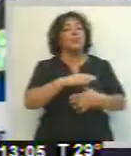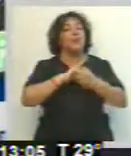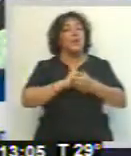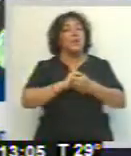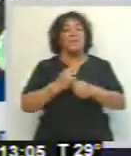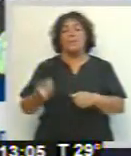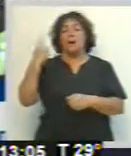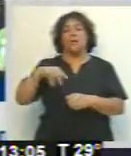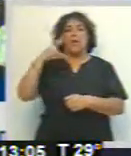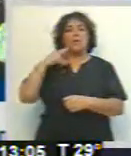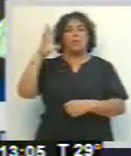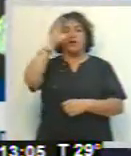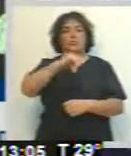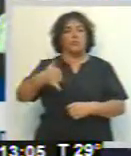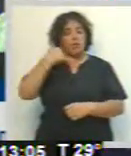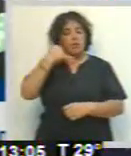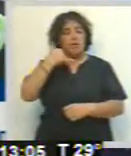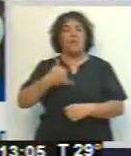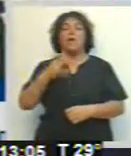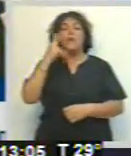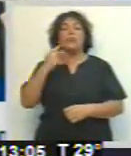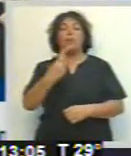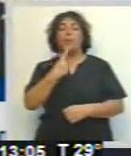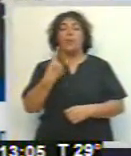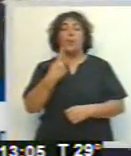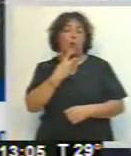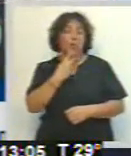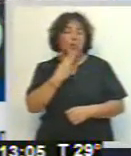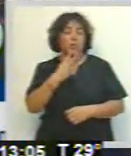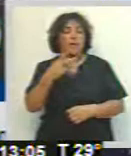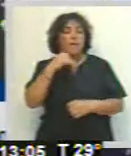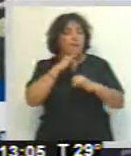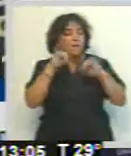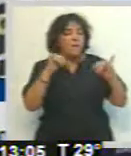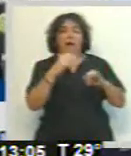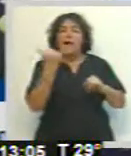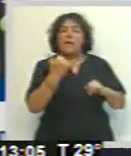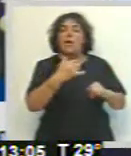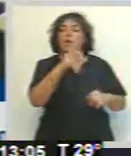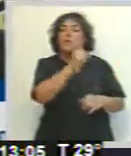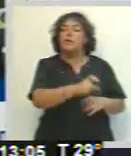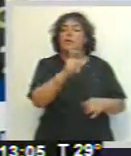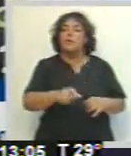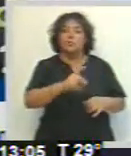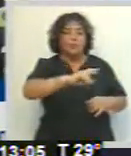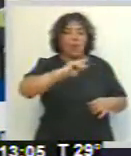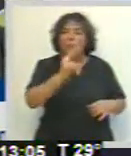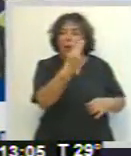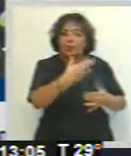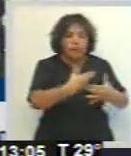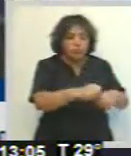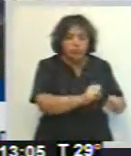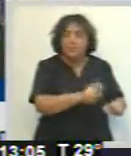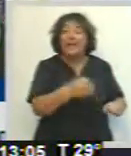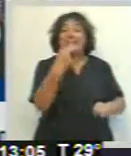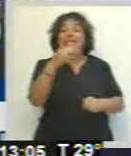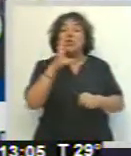En la noche recibimos un comunicado al sistema de emergencias 911 informando sobre la presencia de una persona en estado de descomposición a 150